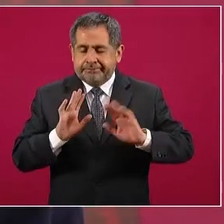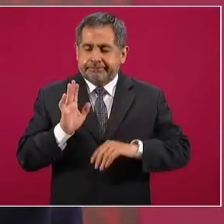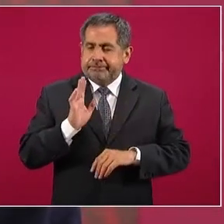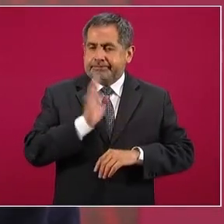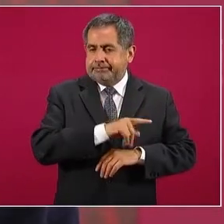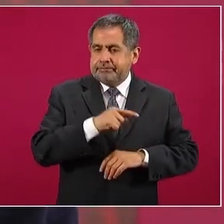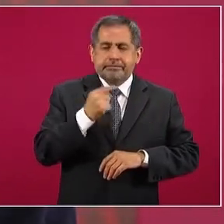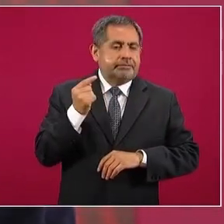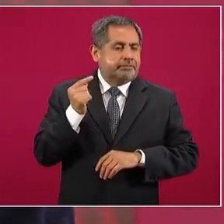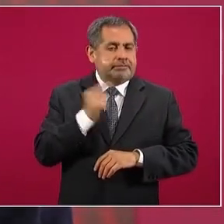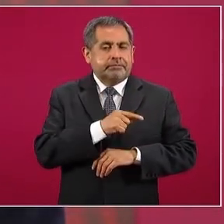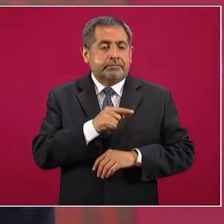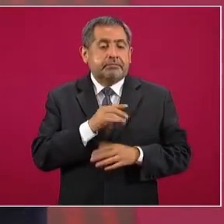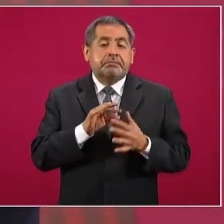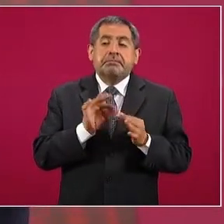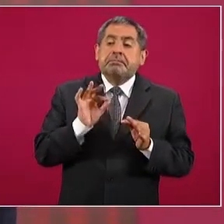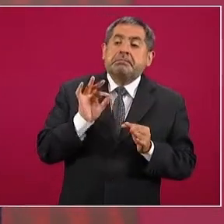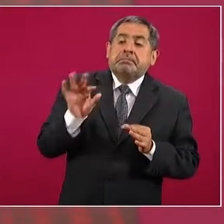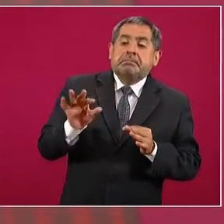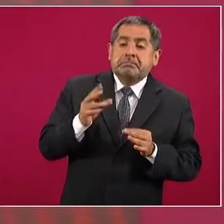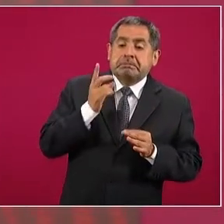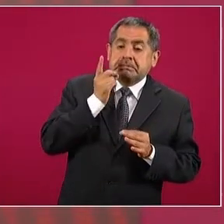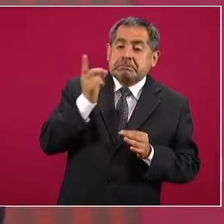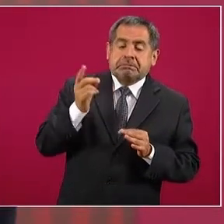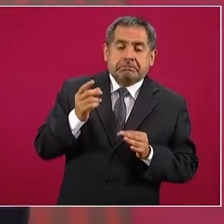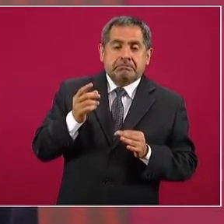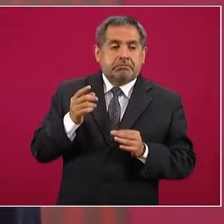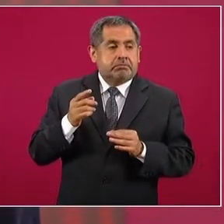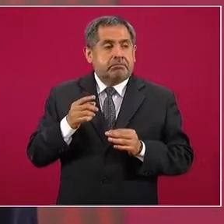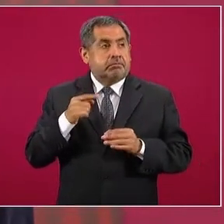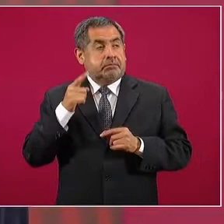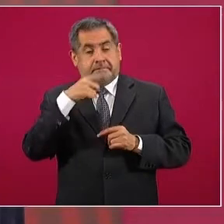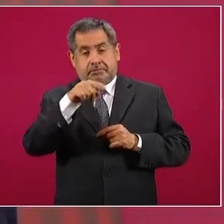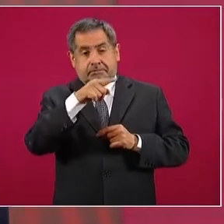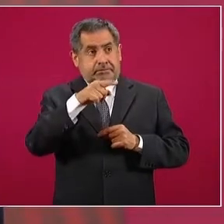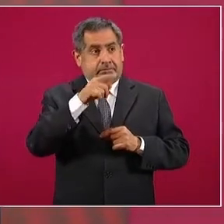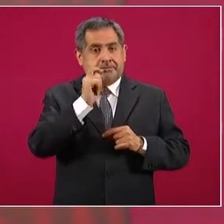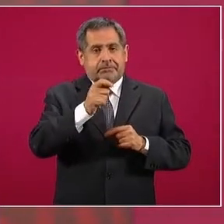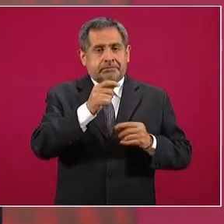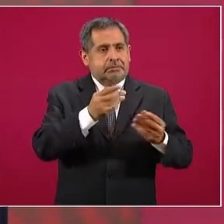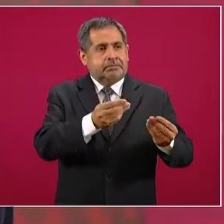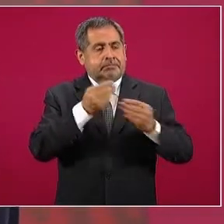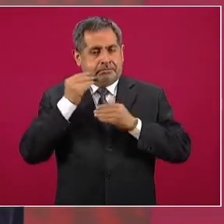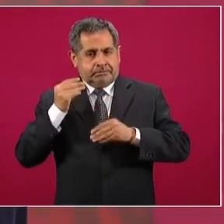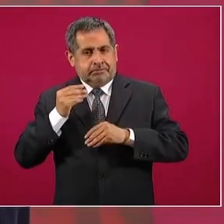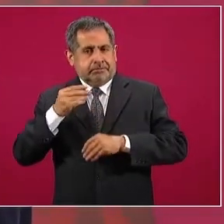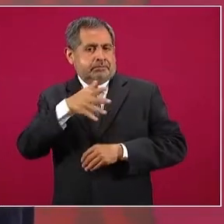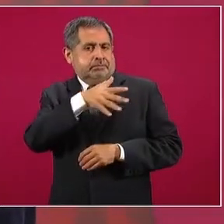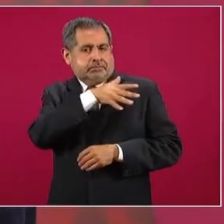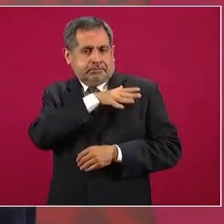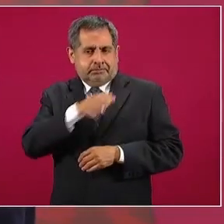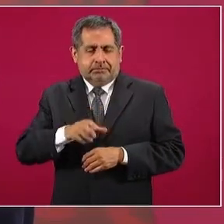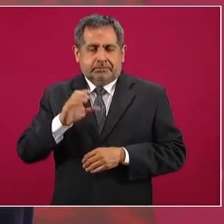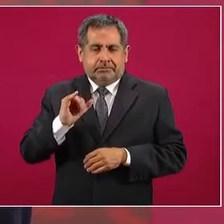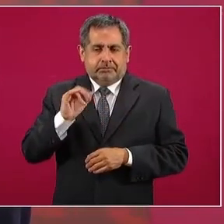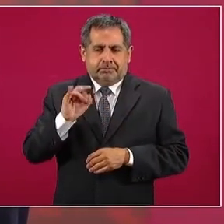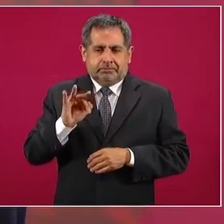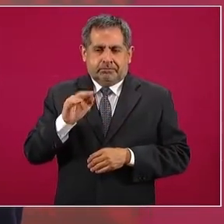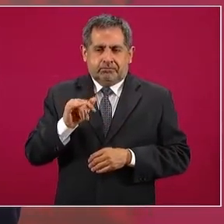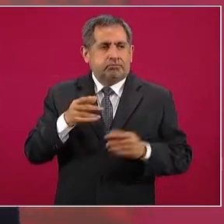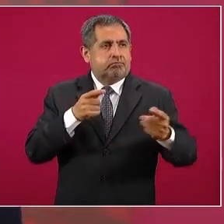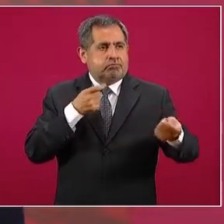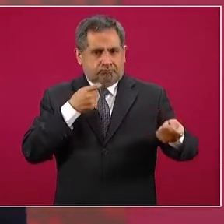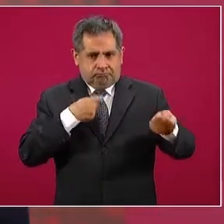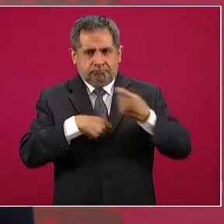insinuaron de que nos mandaban al general Cienfuegos